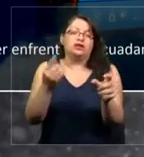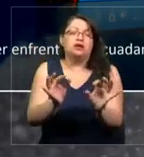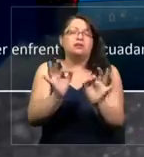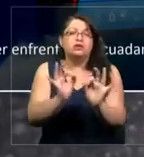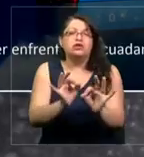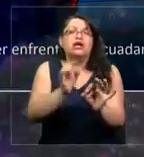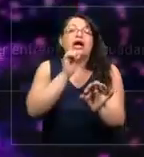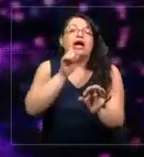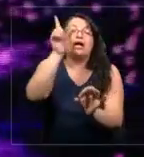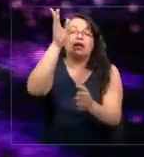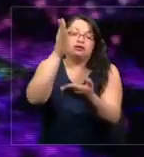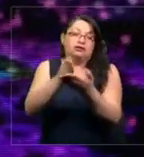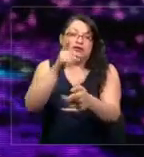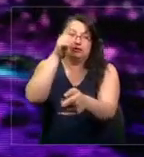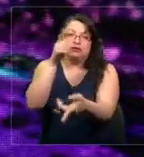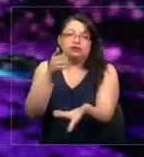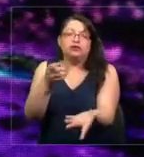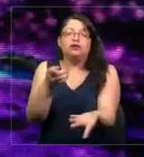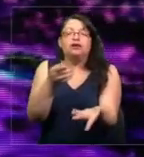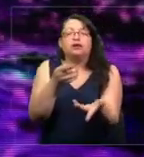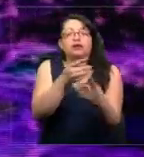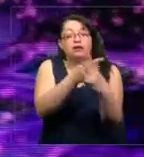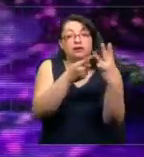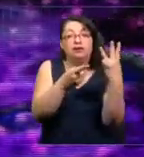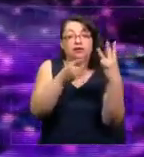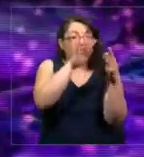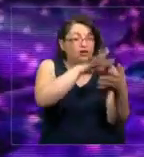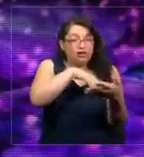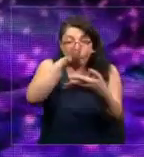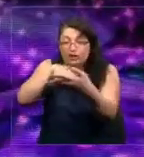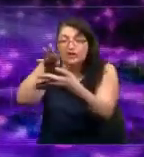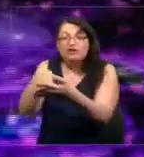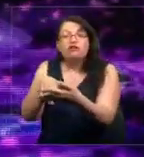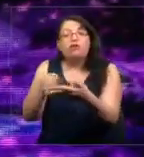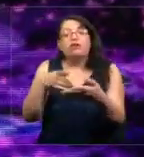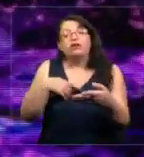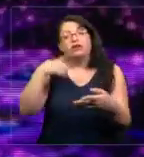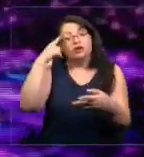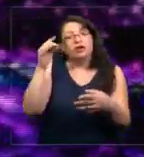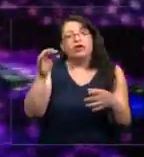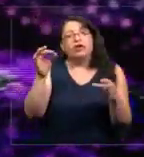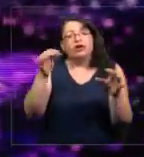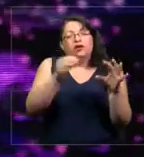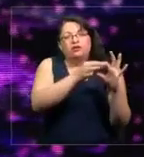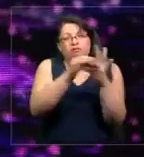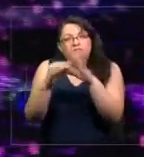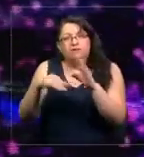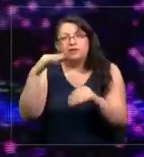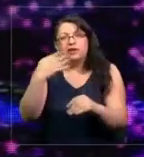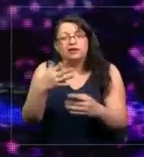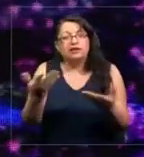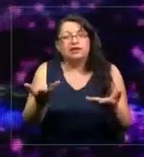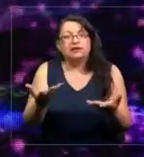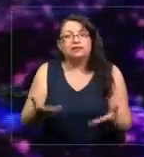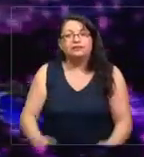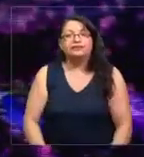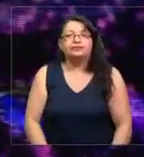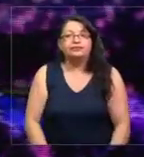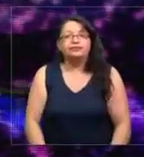a los tomas de decisiones. Y de los tres informes, yo diría que la recomendación y el mensaje principal es que